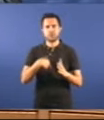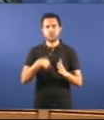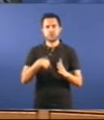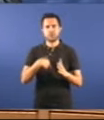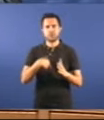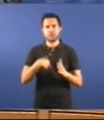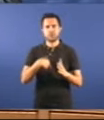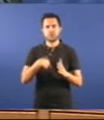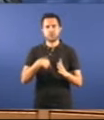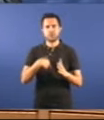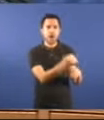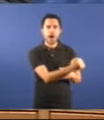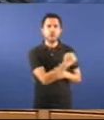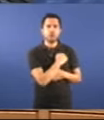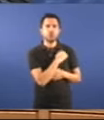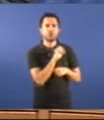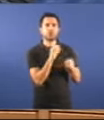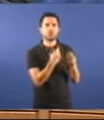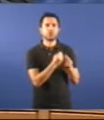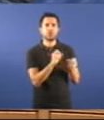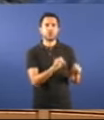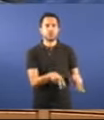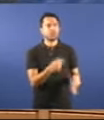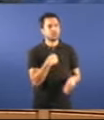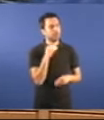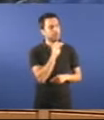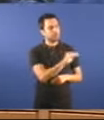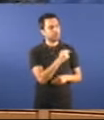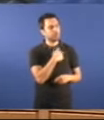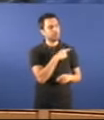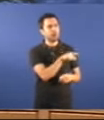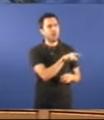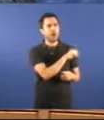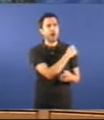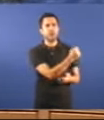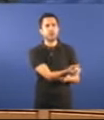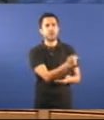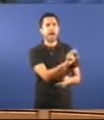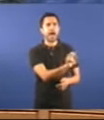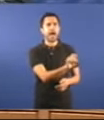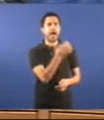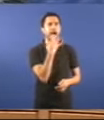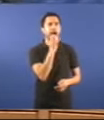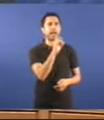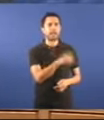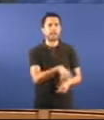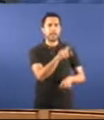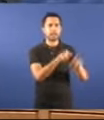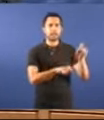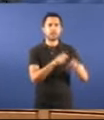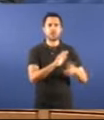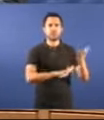gustaría saber de que lado están vostedes de que lado están vostedes dos culpables ou dos